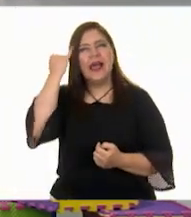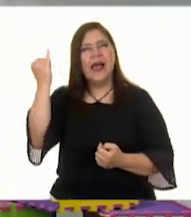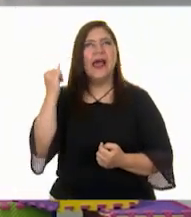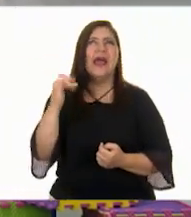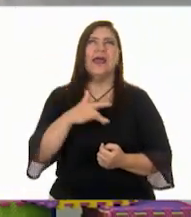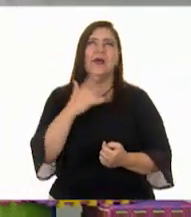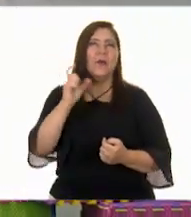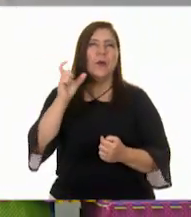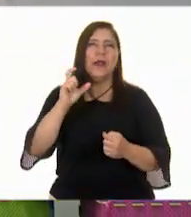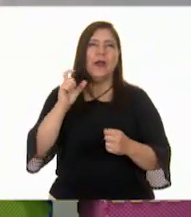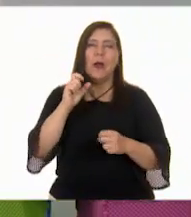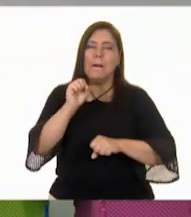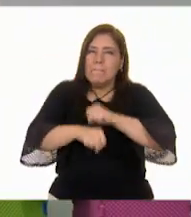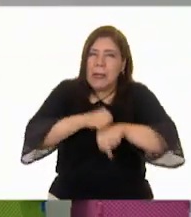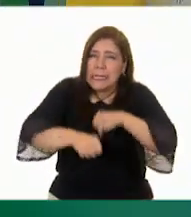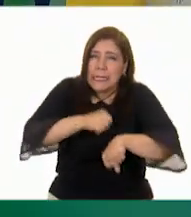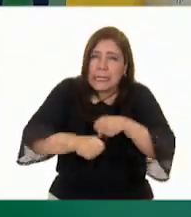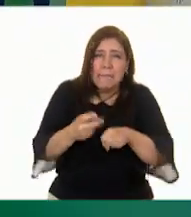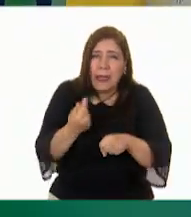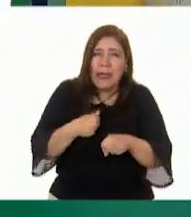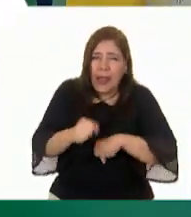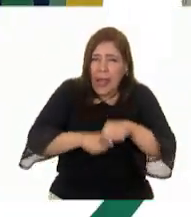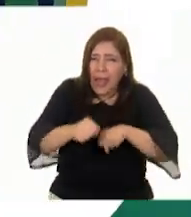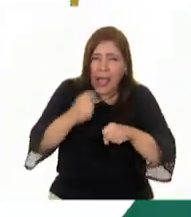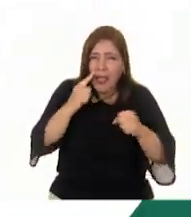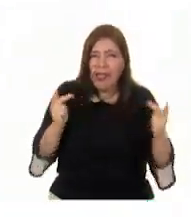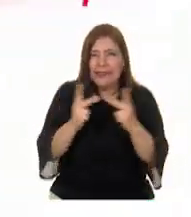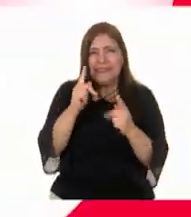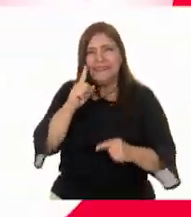me perseguí el perro en la bicicleta? ¡En la bicicleta! ¡Y no!